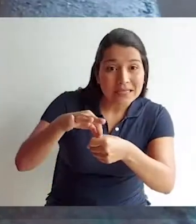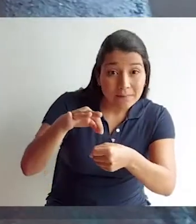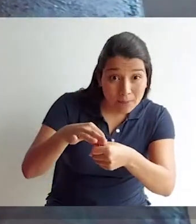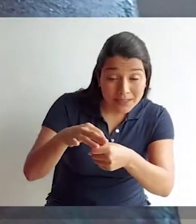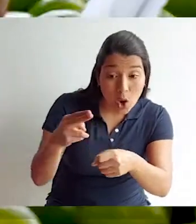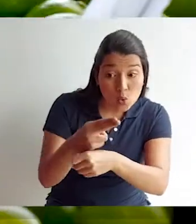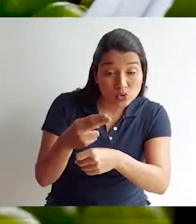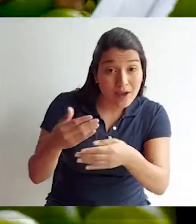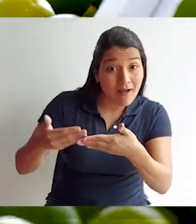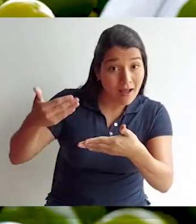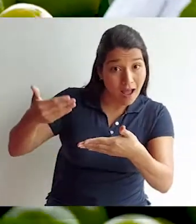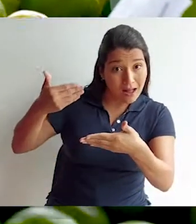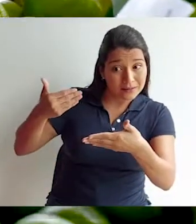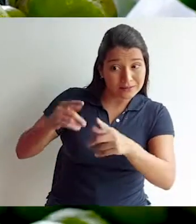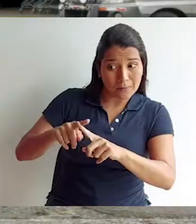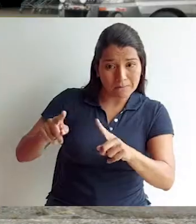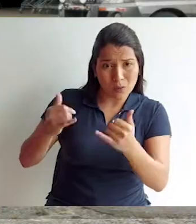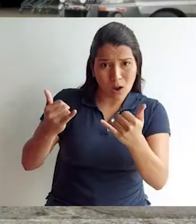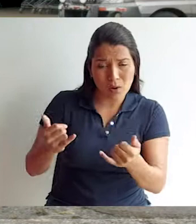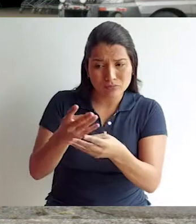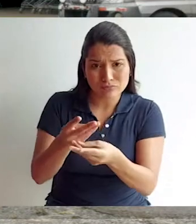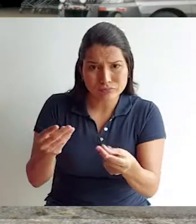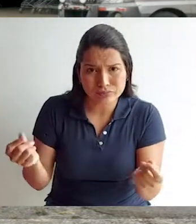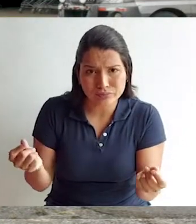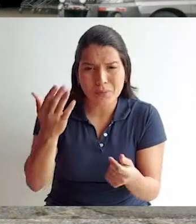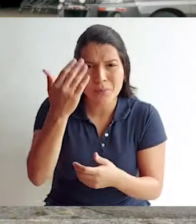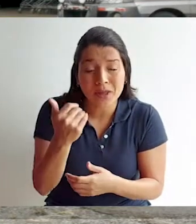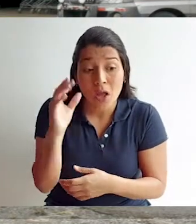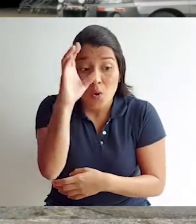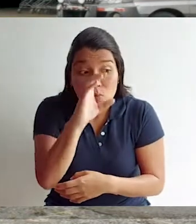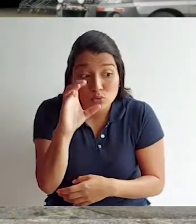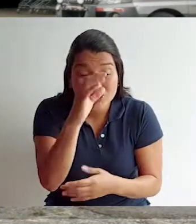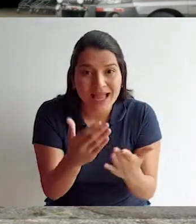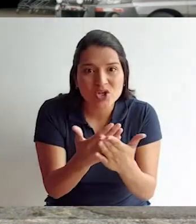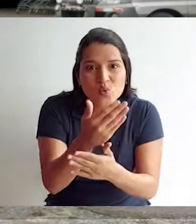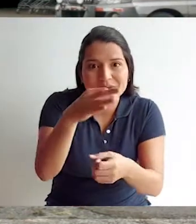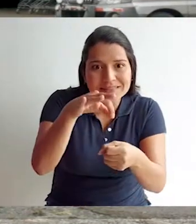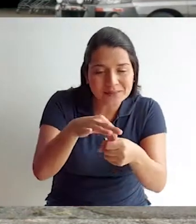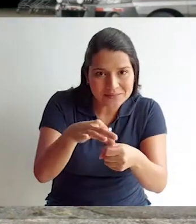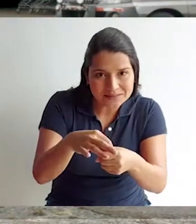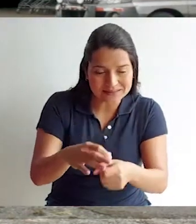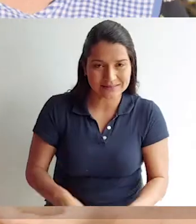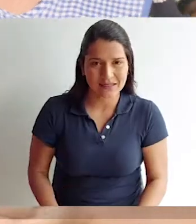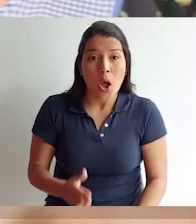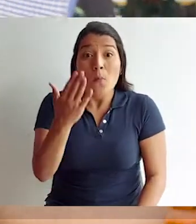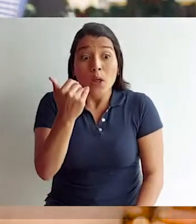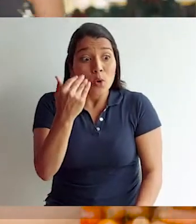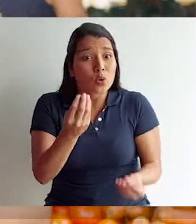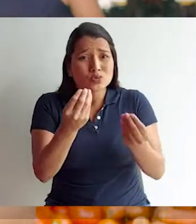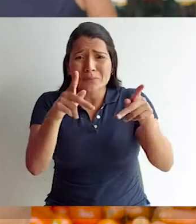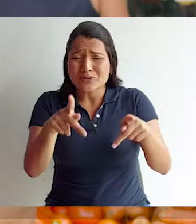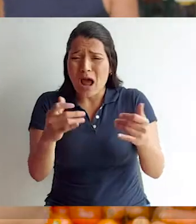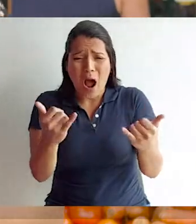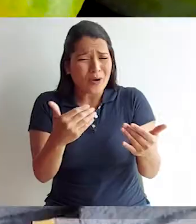que los antepasados tenían y ahora al buscar nuevas semillas se han venido perdiendo. Porque hay mucha